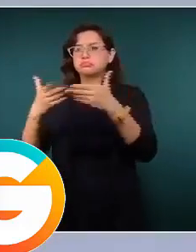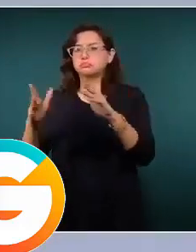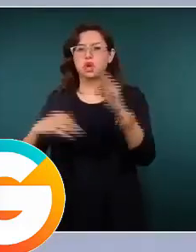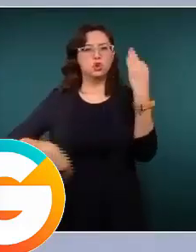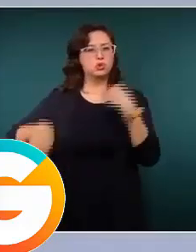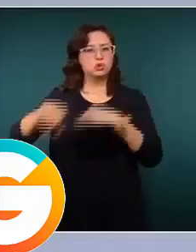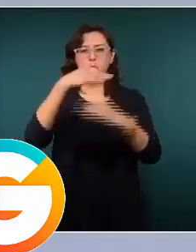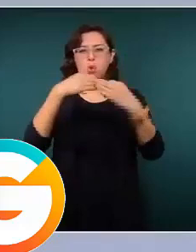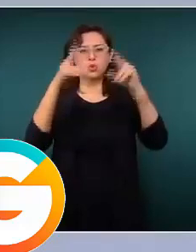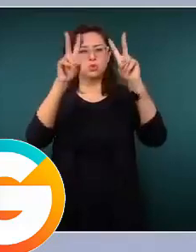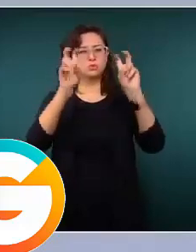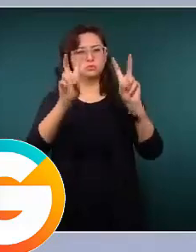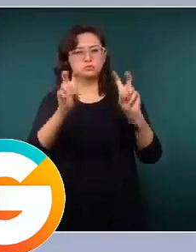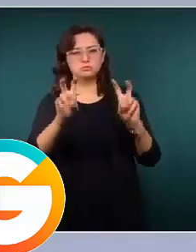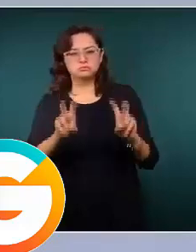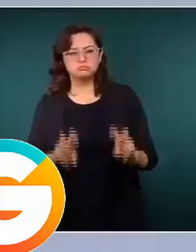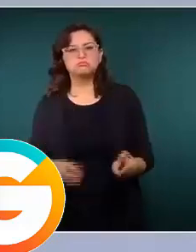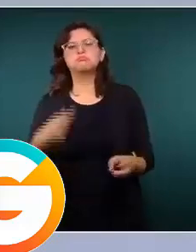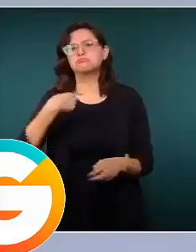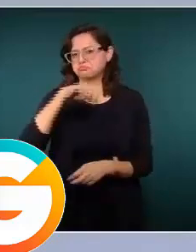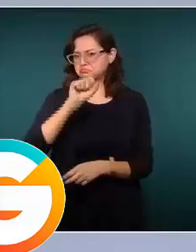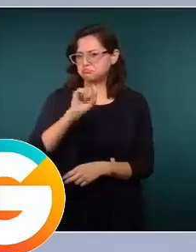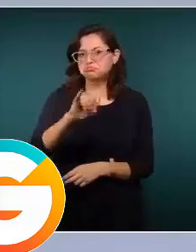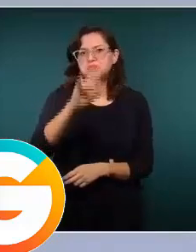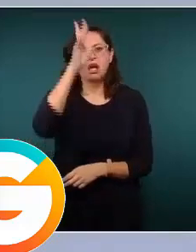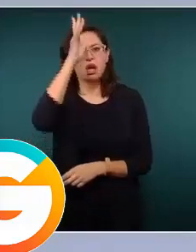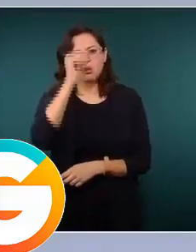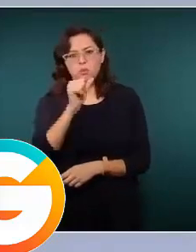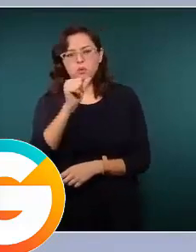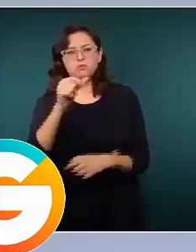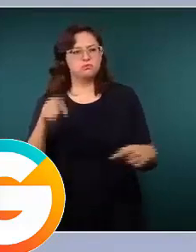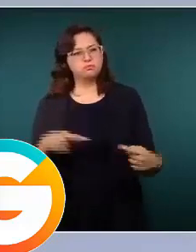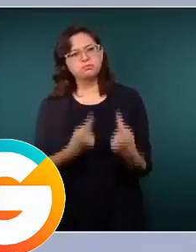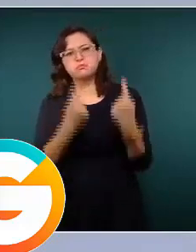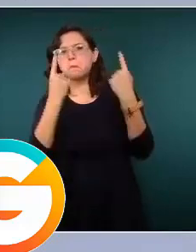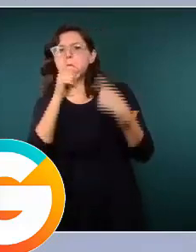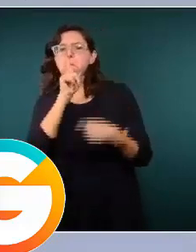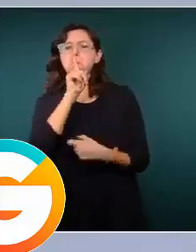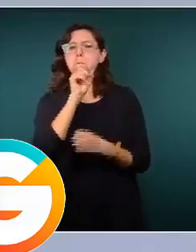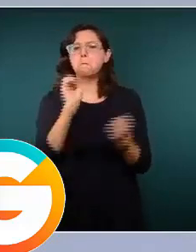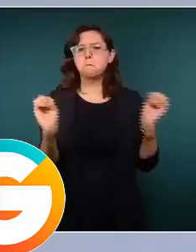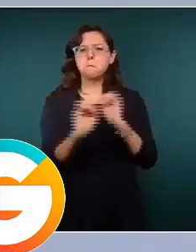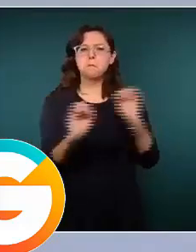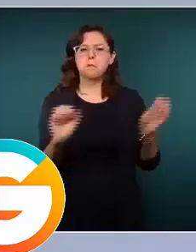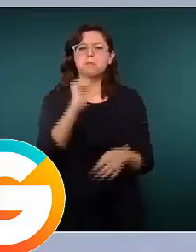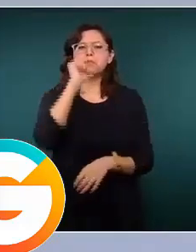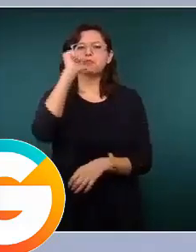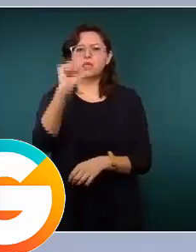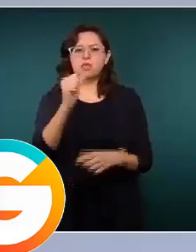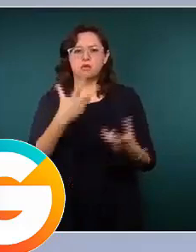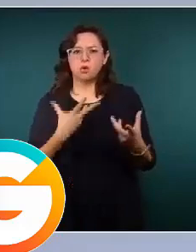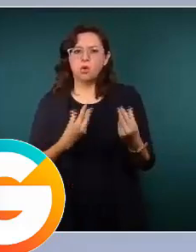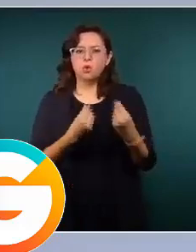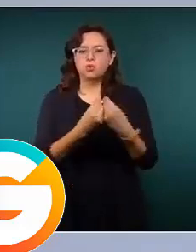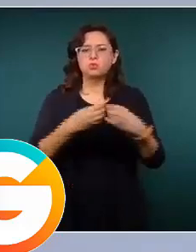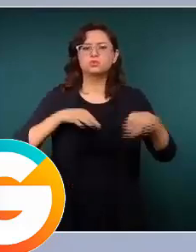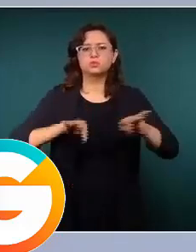discrepancias, diferencias, trabajamos unidos.